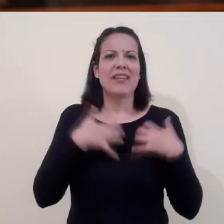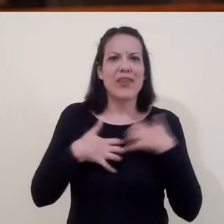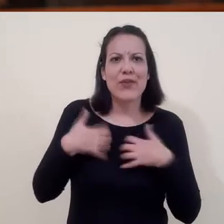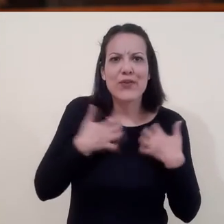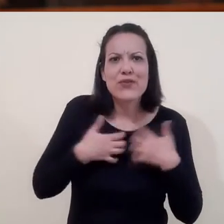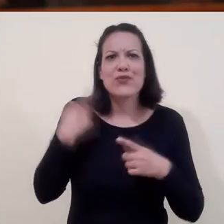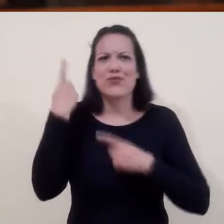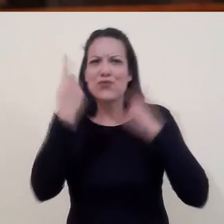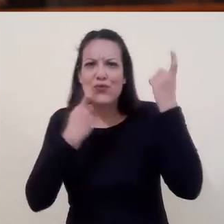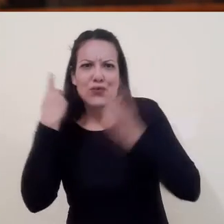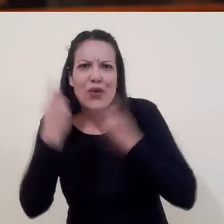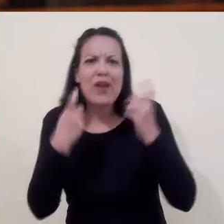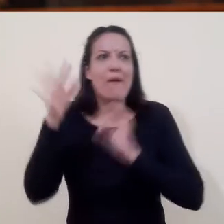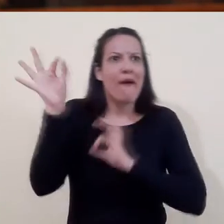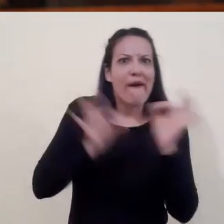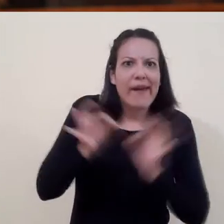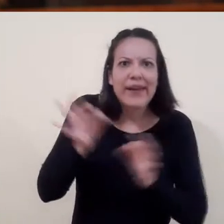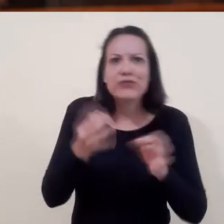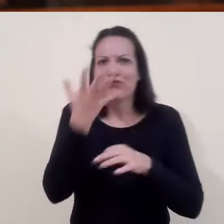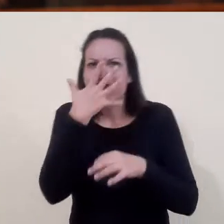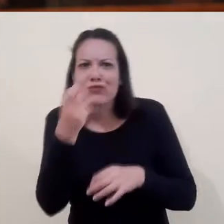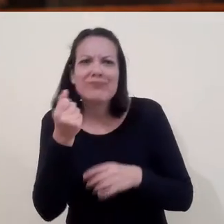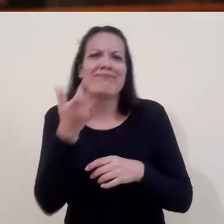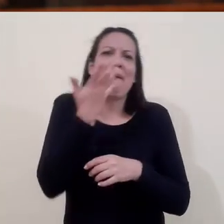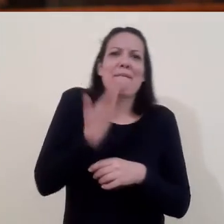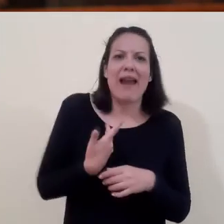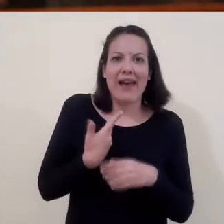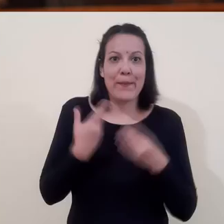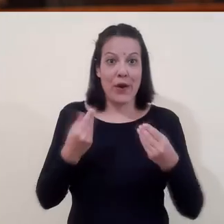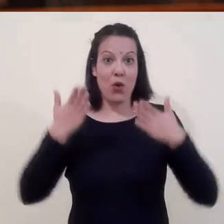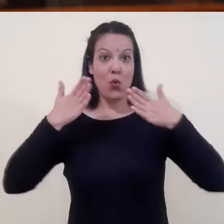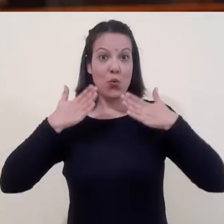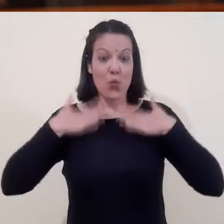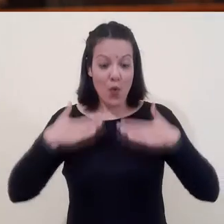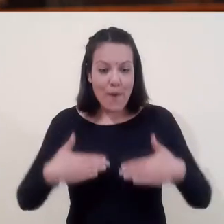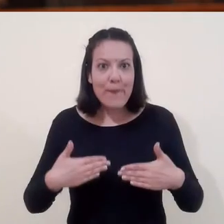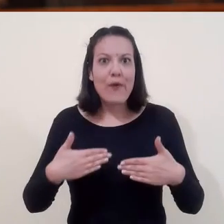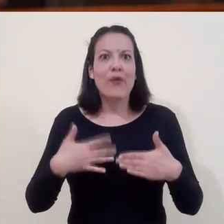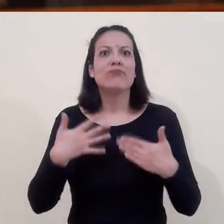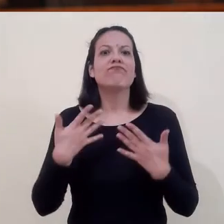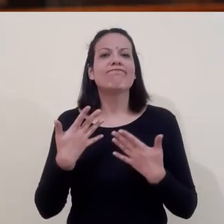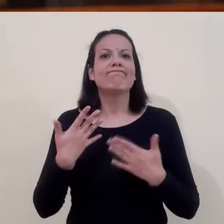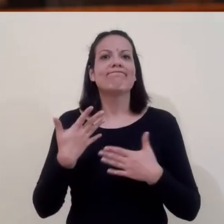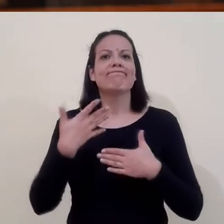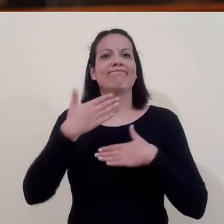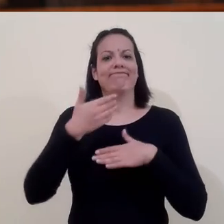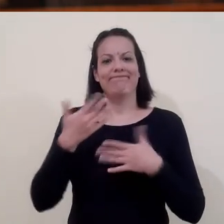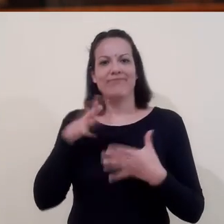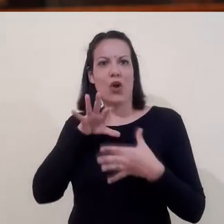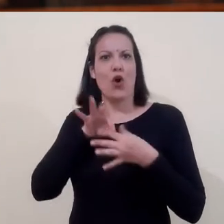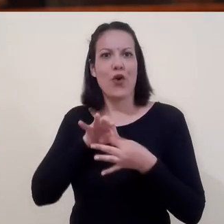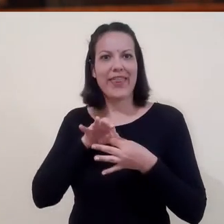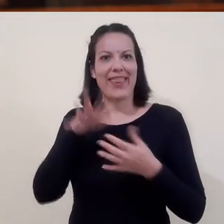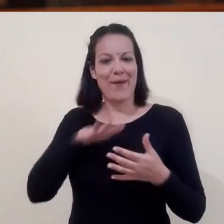sensaciones, los sueños, los proyectos, el deseo, el placer, porque el cuerpo es el lugar o es desde donde nosotros nos